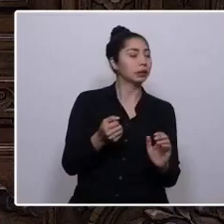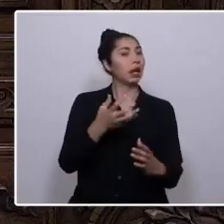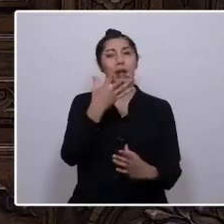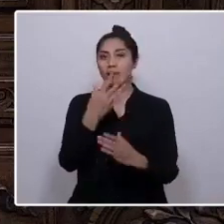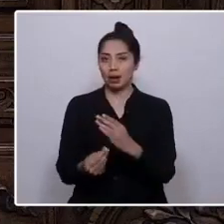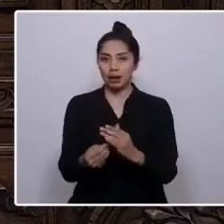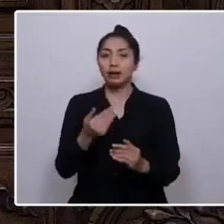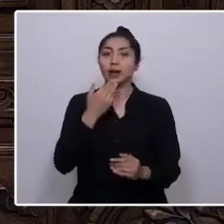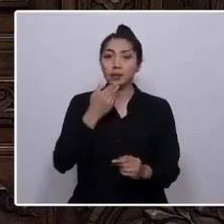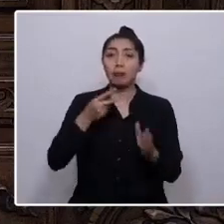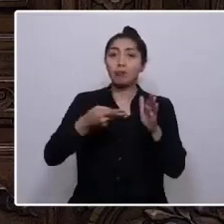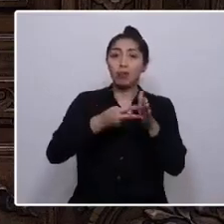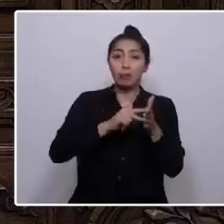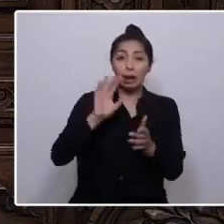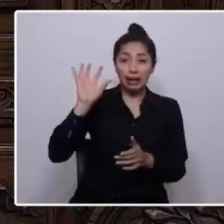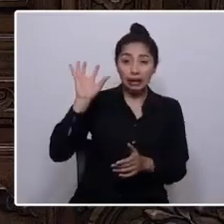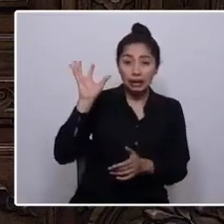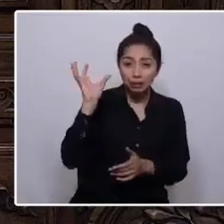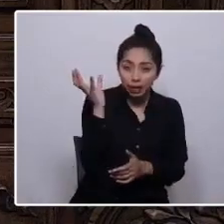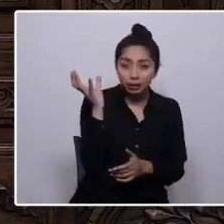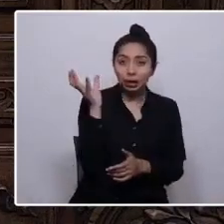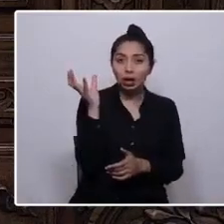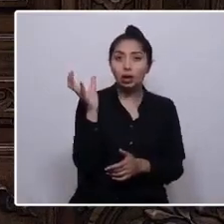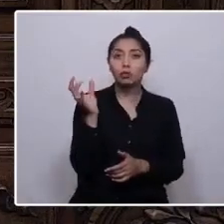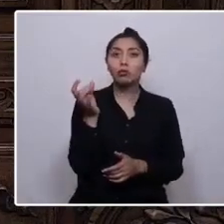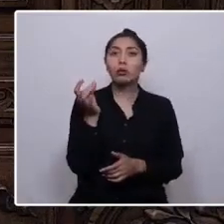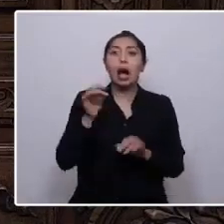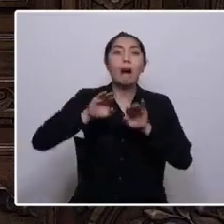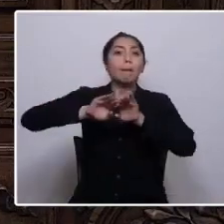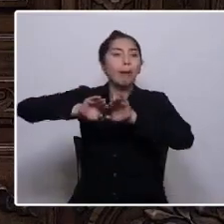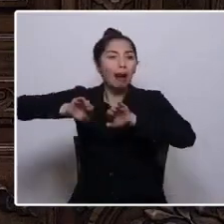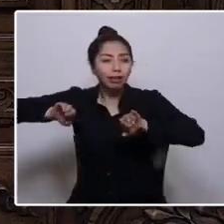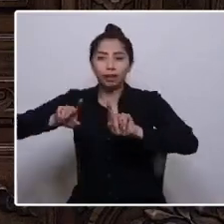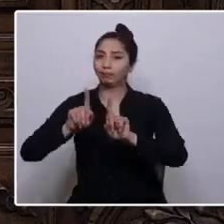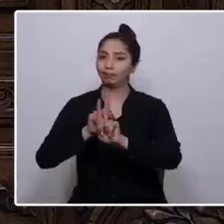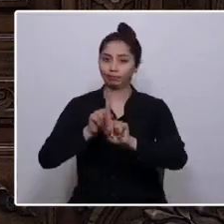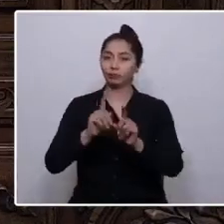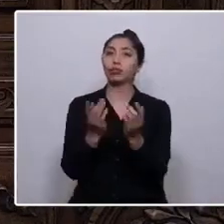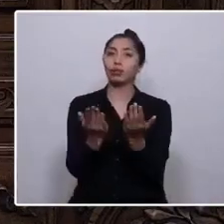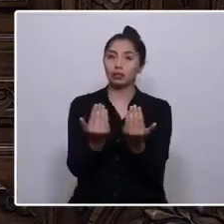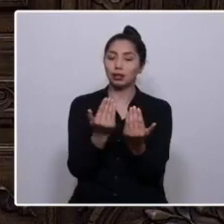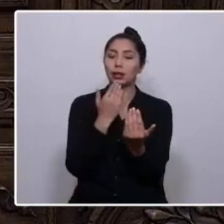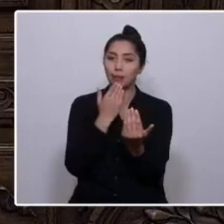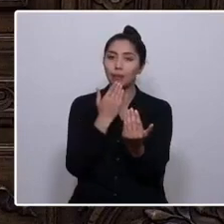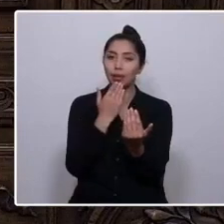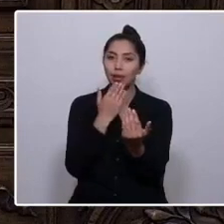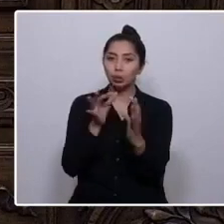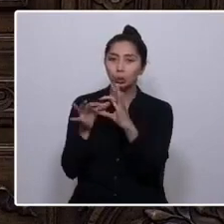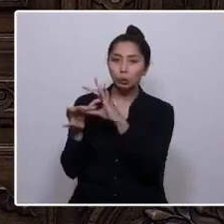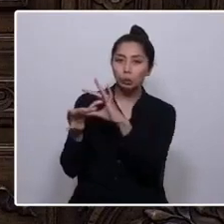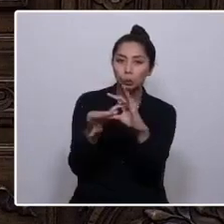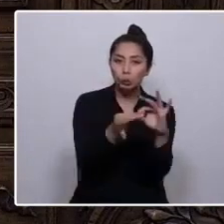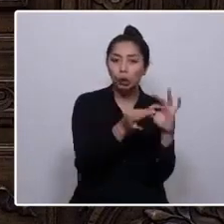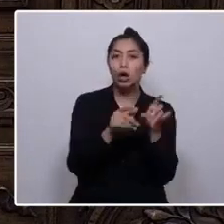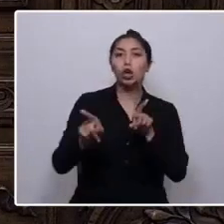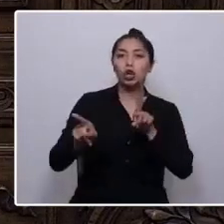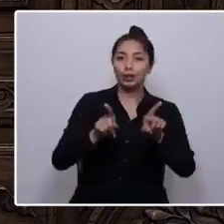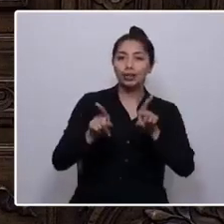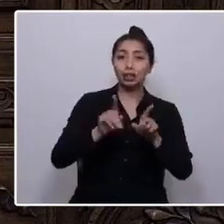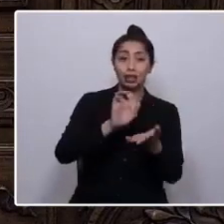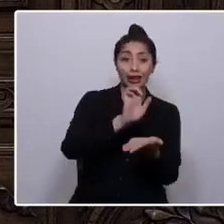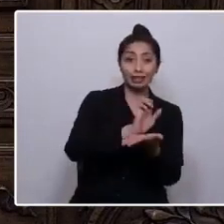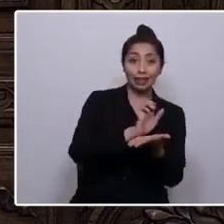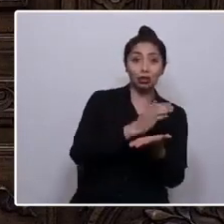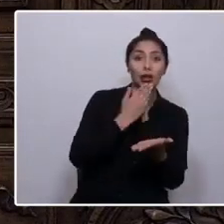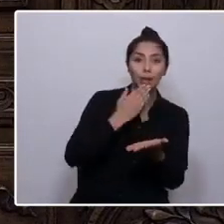la crisis climática no puede ser enfrentada aisladamente. Requiere concretar esfuerzos globales de coordinación entre Estados y la comunidad internacional.